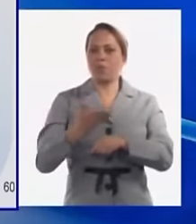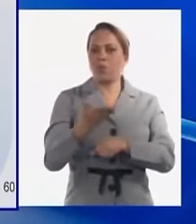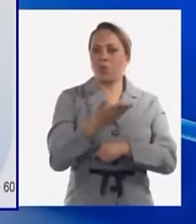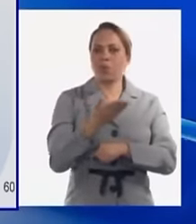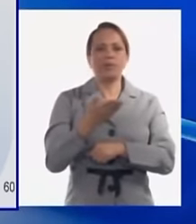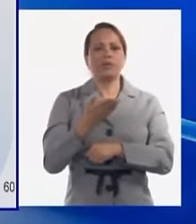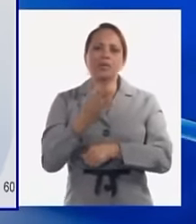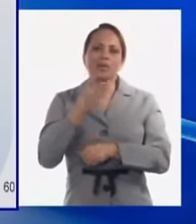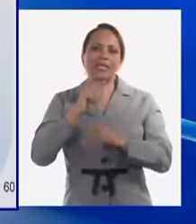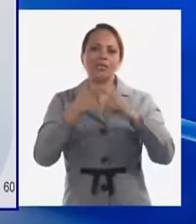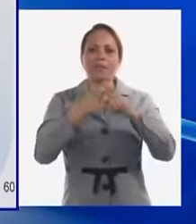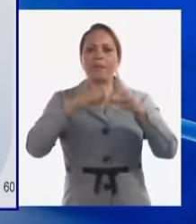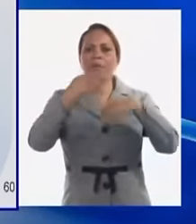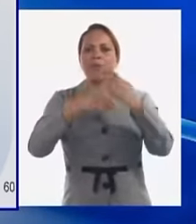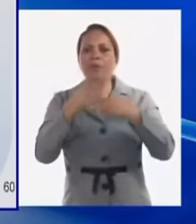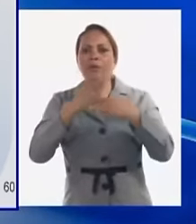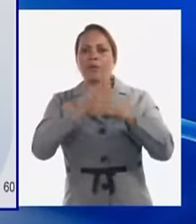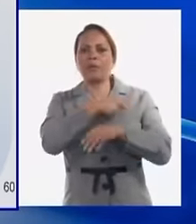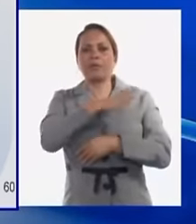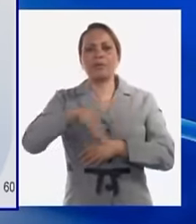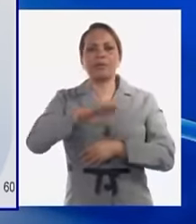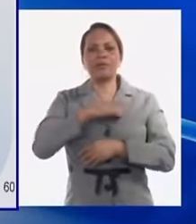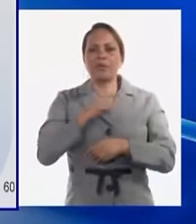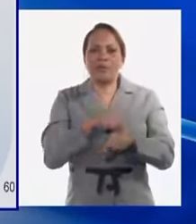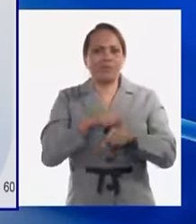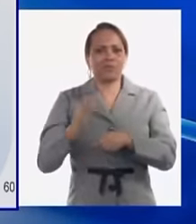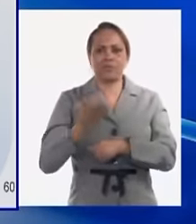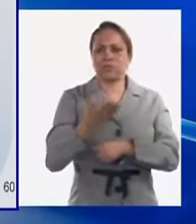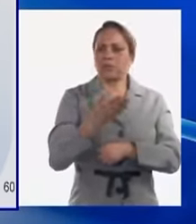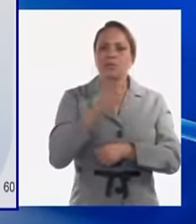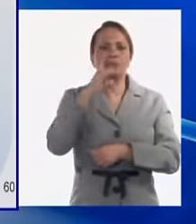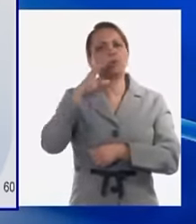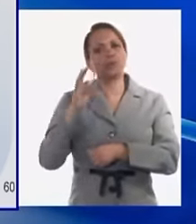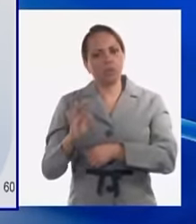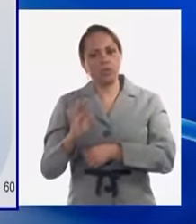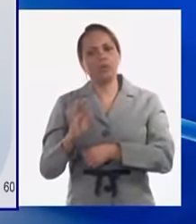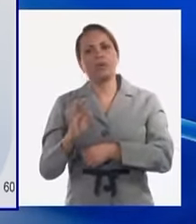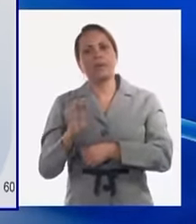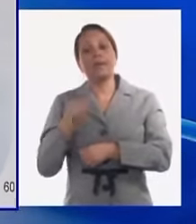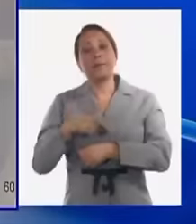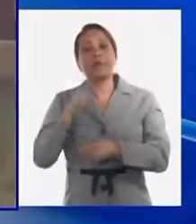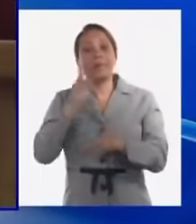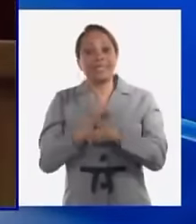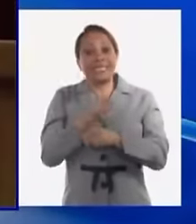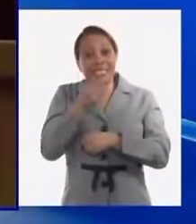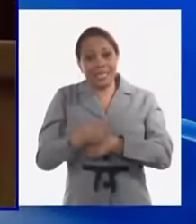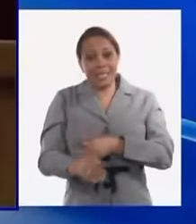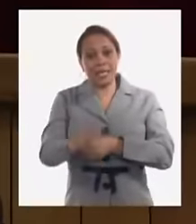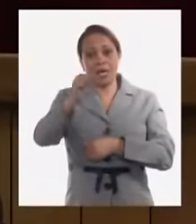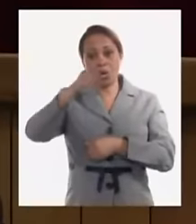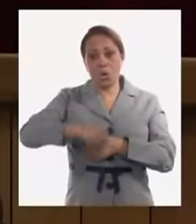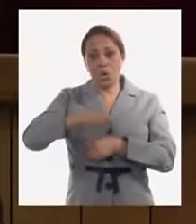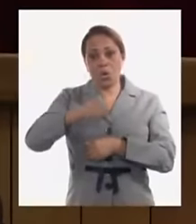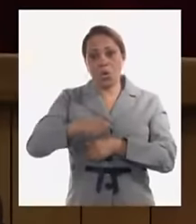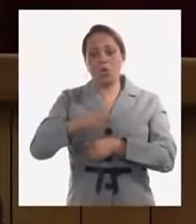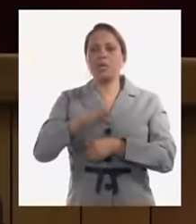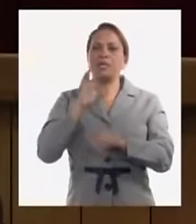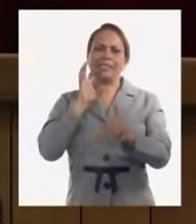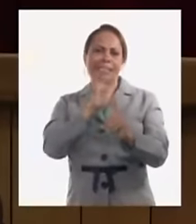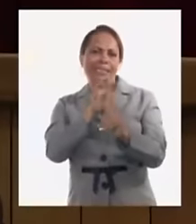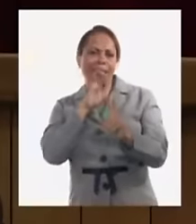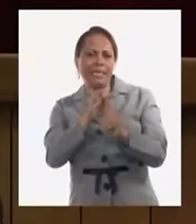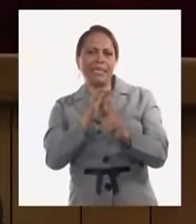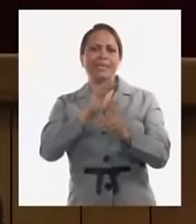resolverán todos los problemas de la población de hecho enfrentaremos a partir de hoy fuertes críticas y